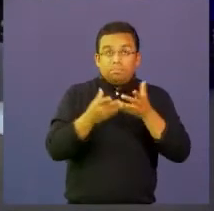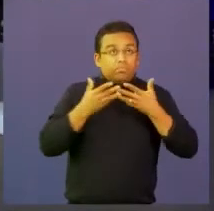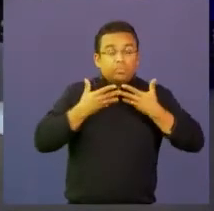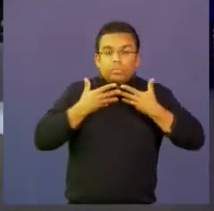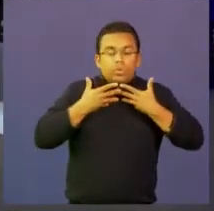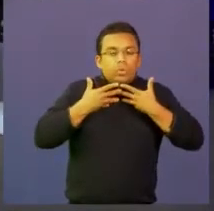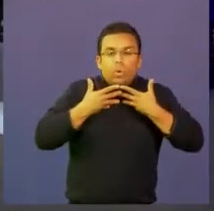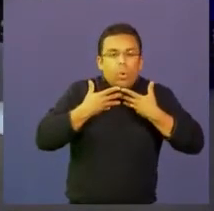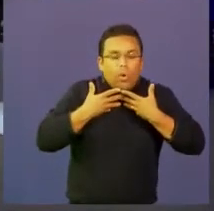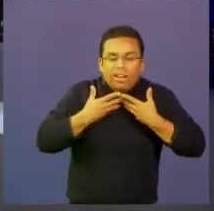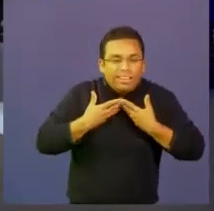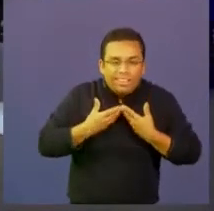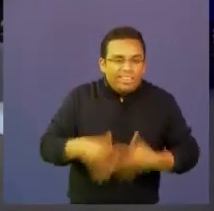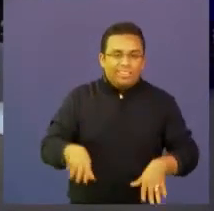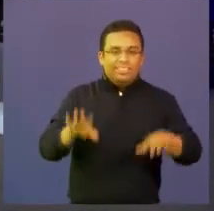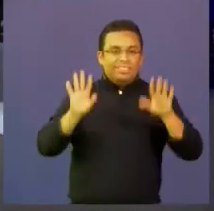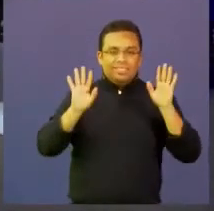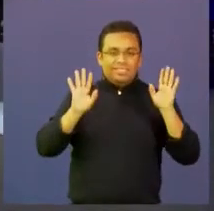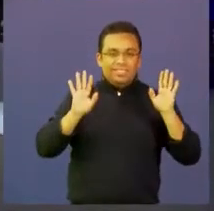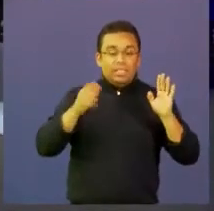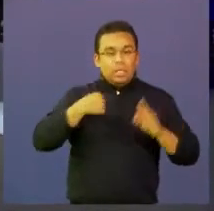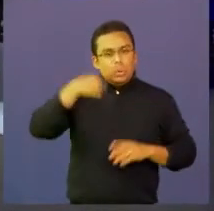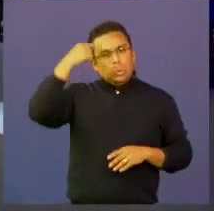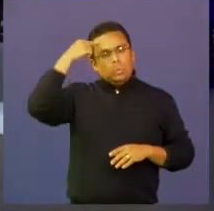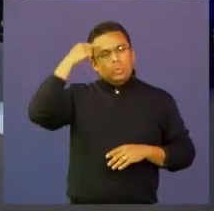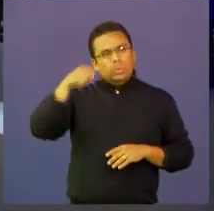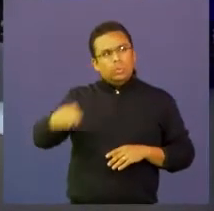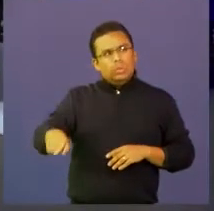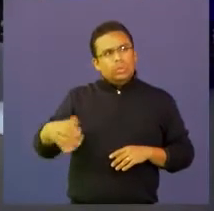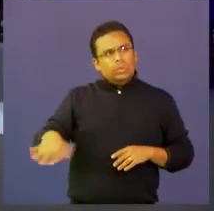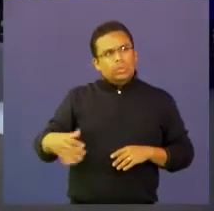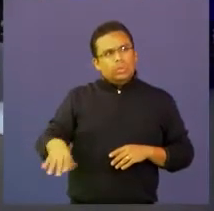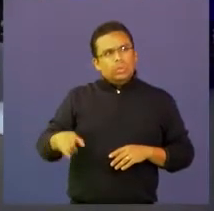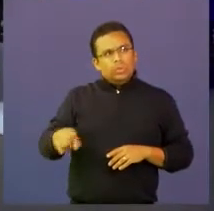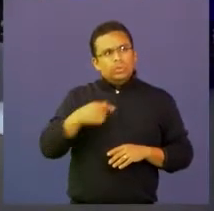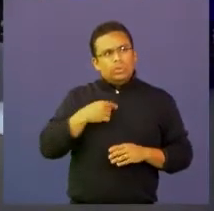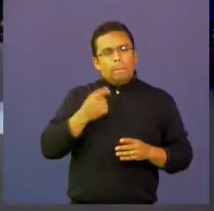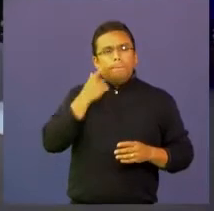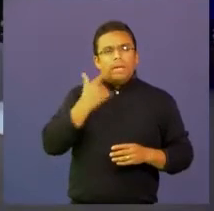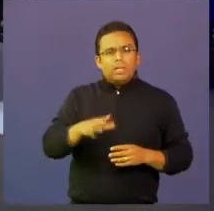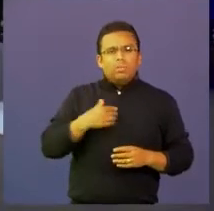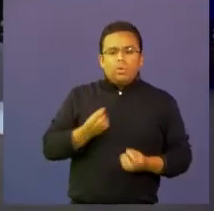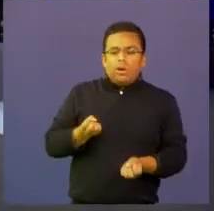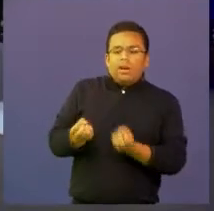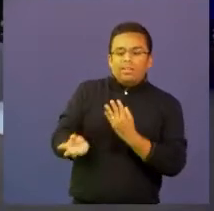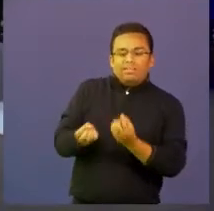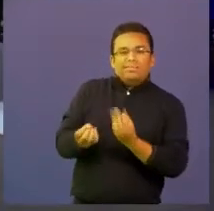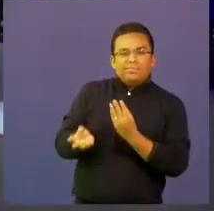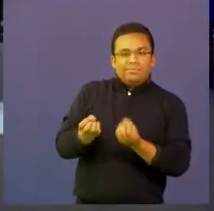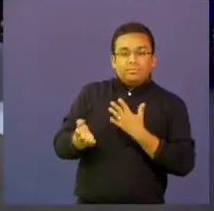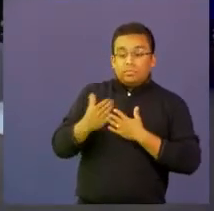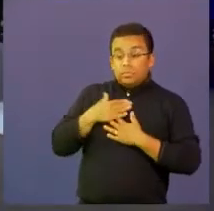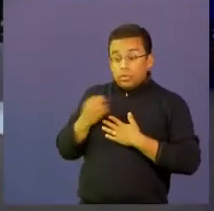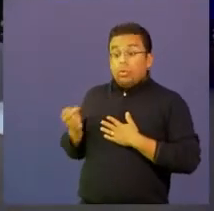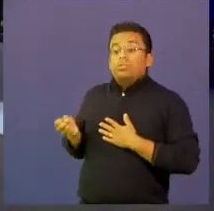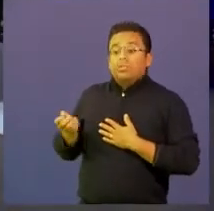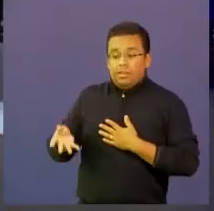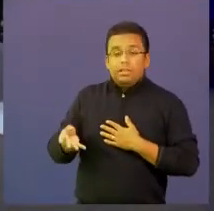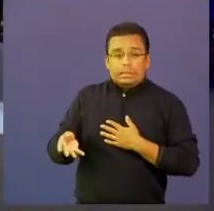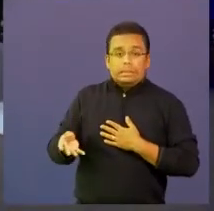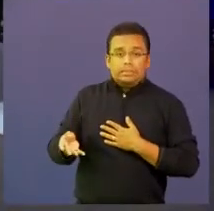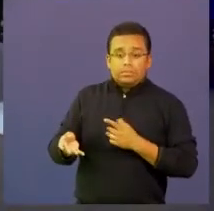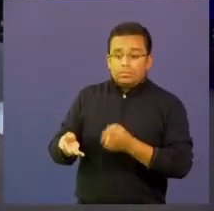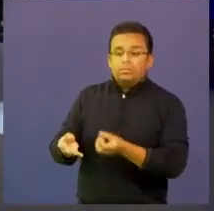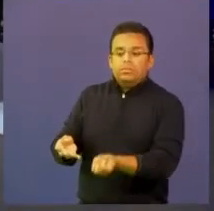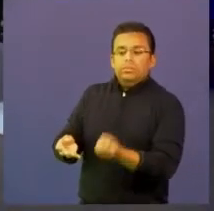yo creo que es súper importante tener esa retroalimentación que vaya en doble vía tanto el docente como el estudiante